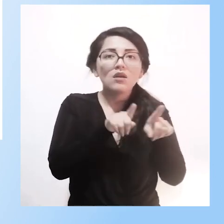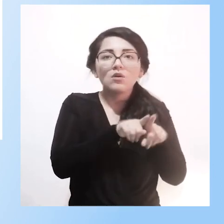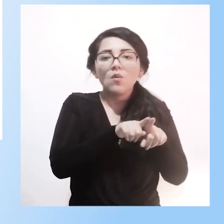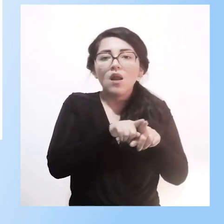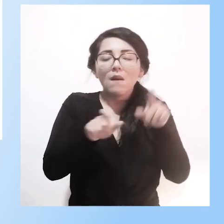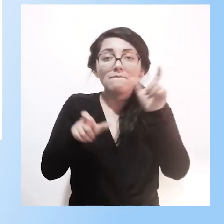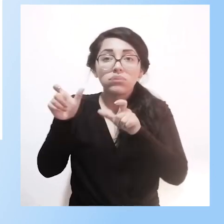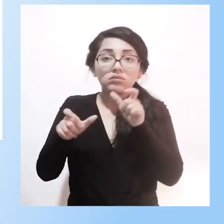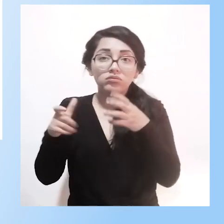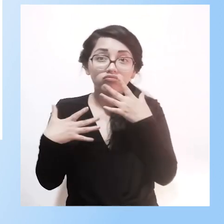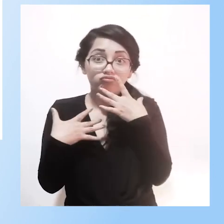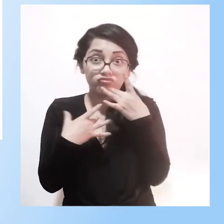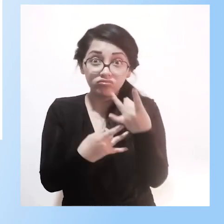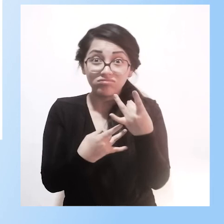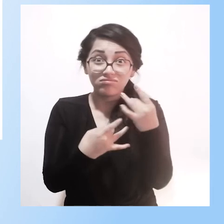interesada en el tema,